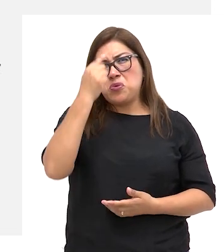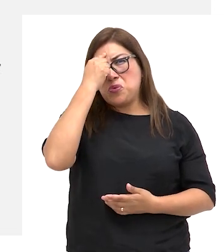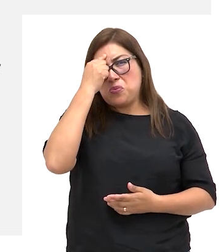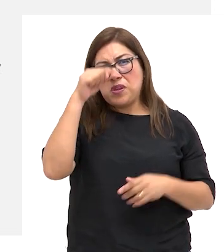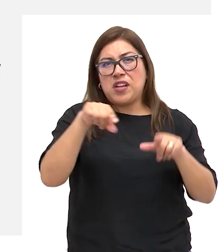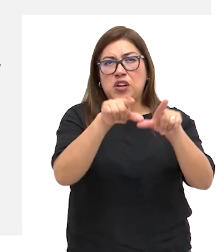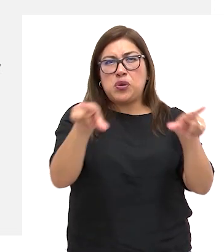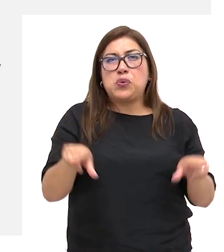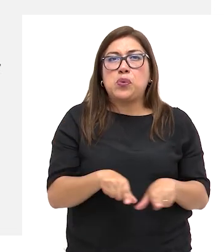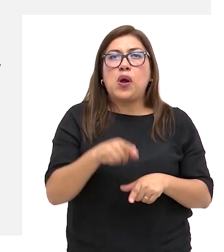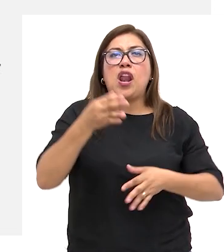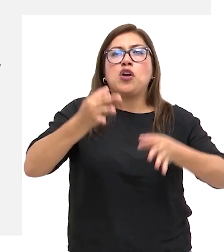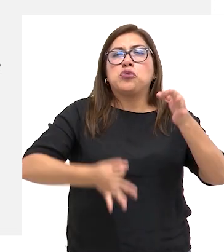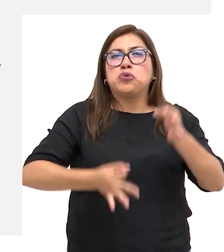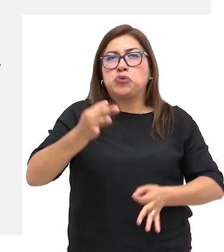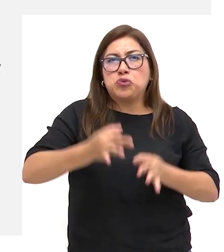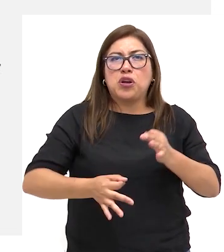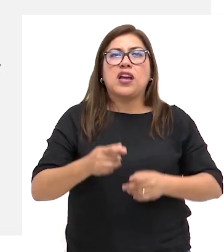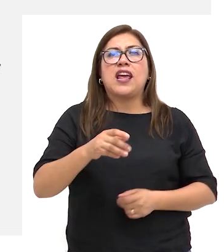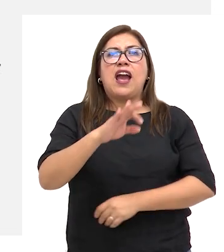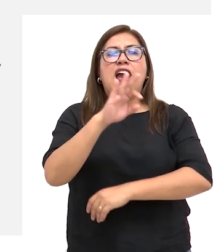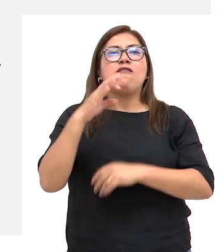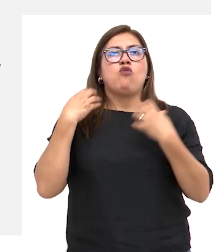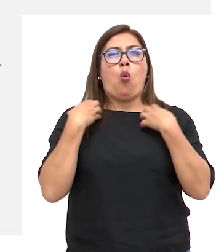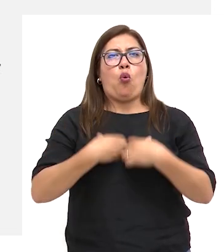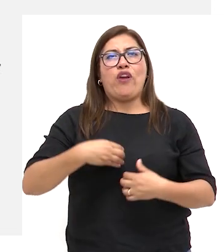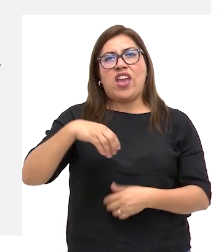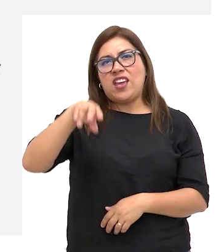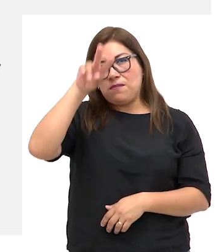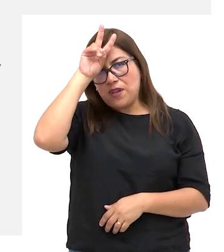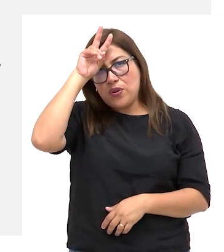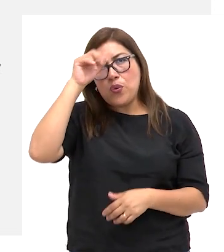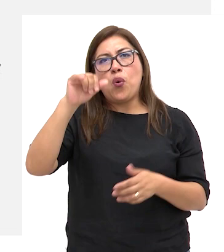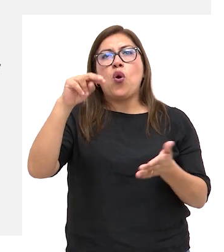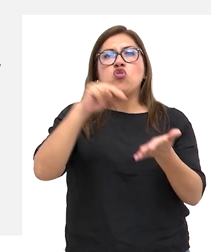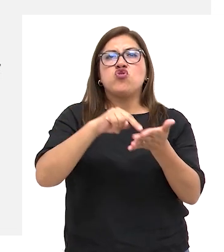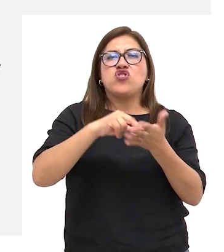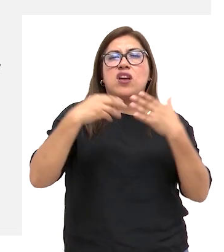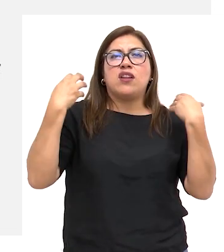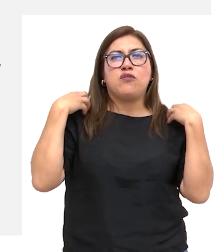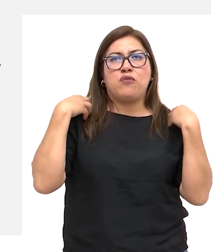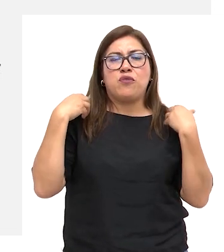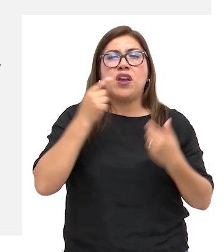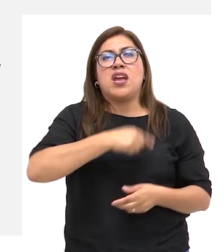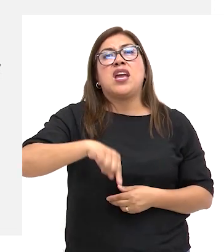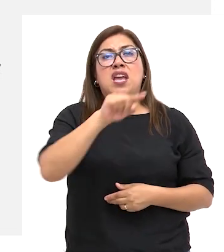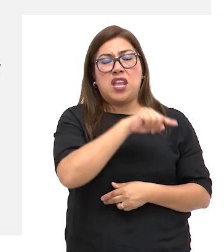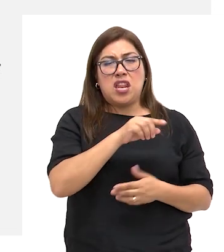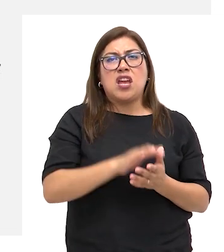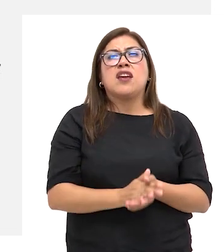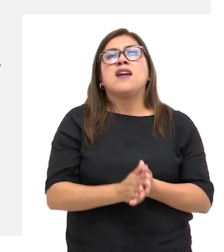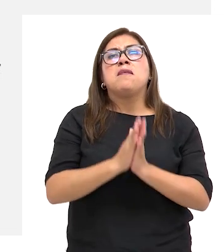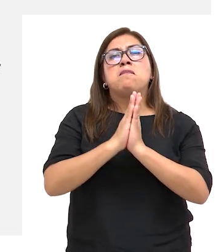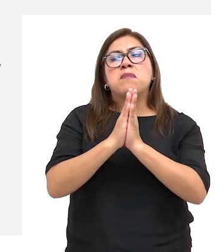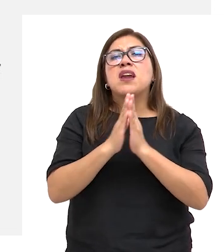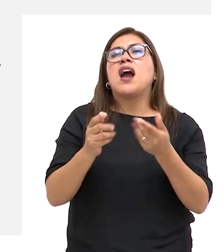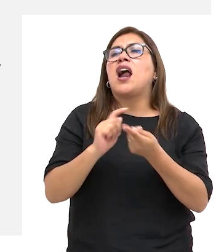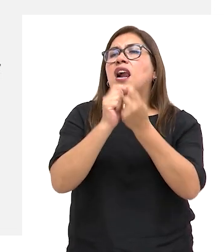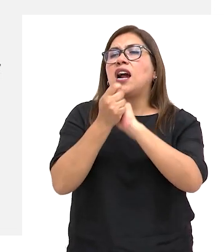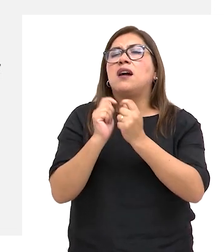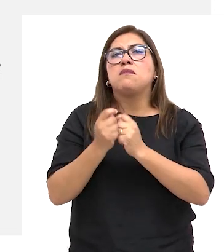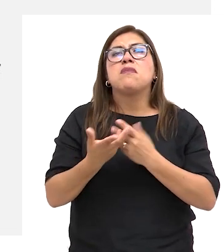¿Consideras que los espacios de los juzgados, de las fiscalías o de las notarías realizan modificaciones en sus